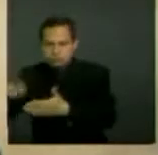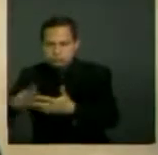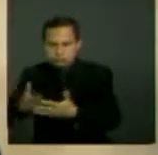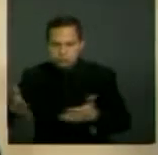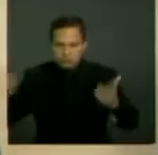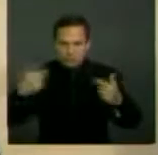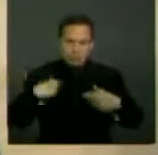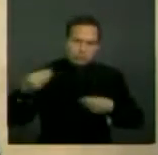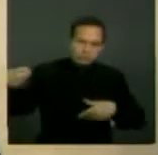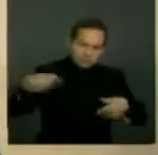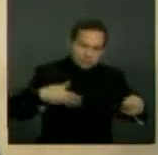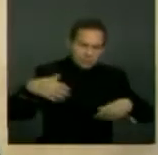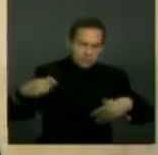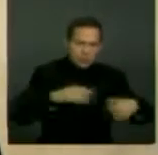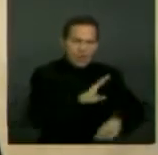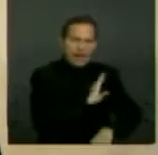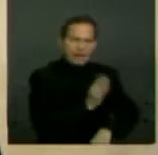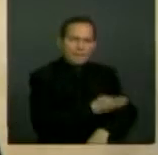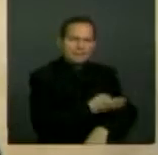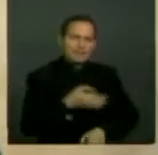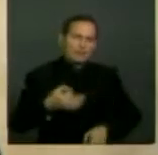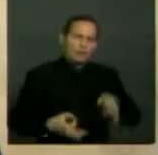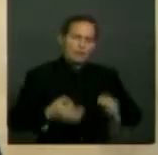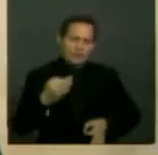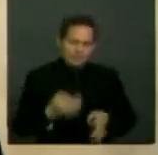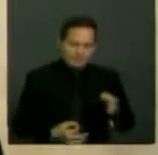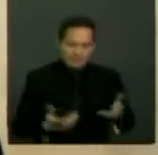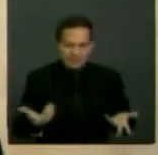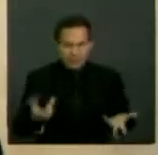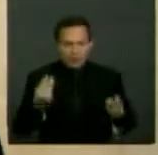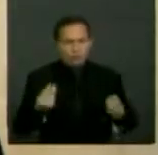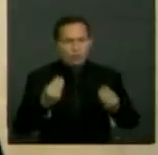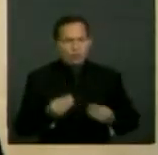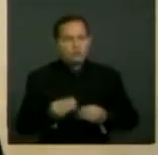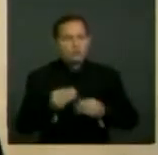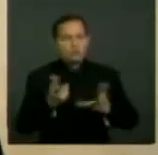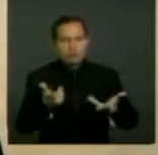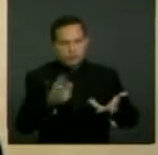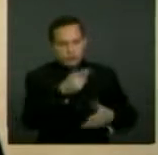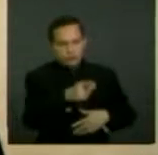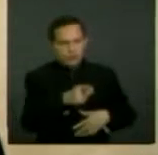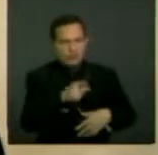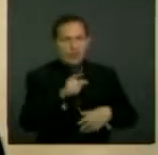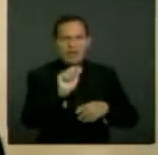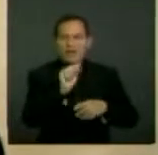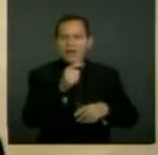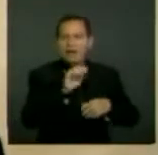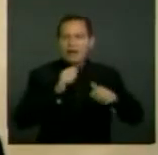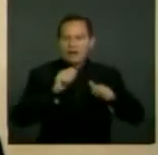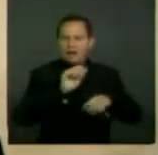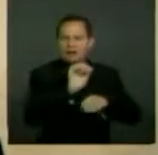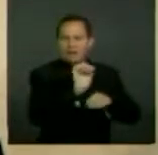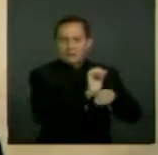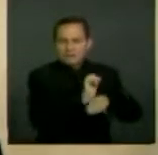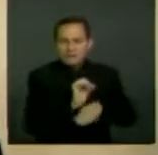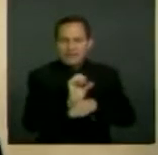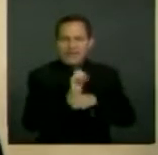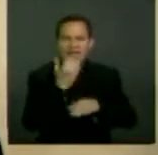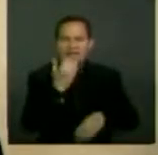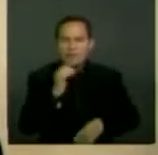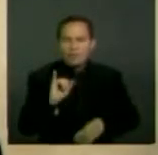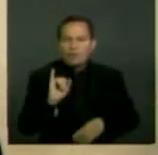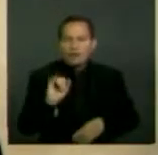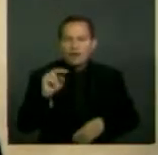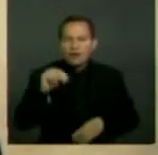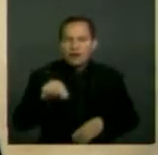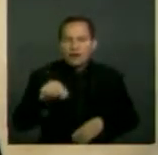jurídica y con lo que nos encontramos es que múltiples agencias exigen la interdicción sin ningún fundamento legal. Ejemplos de ellos son los fondos de pensiones que exigen